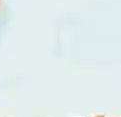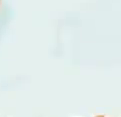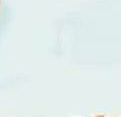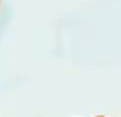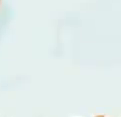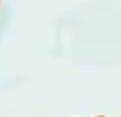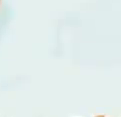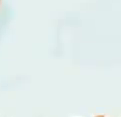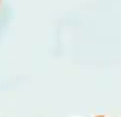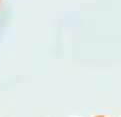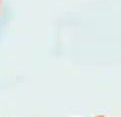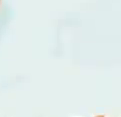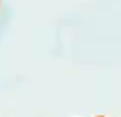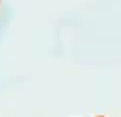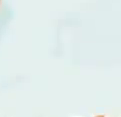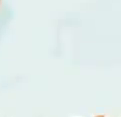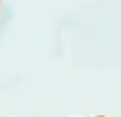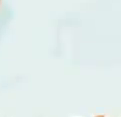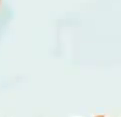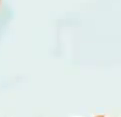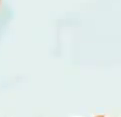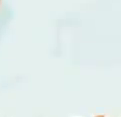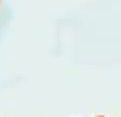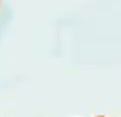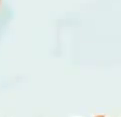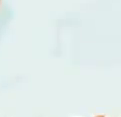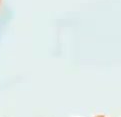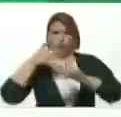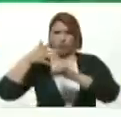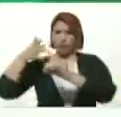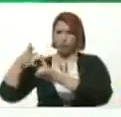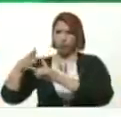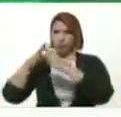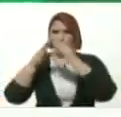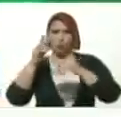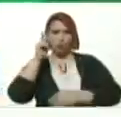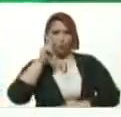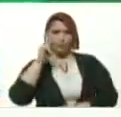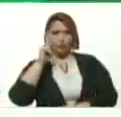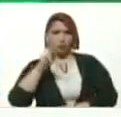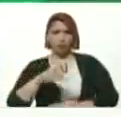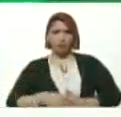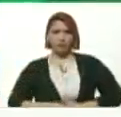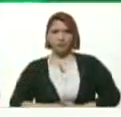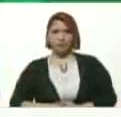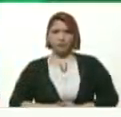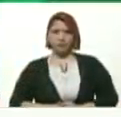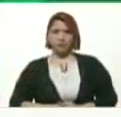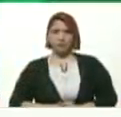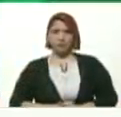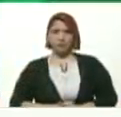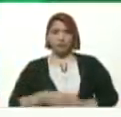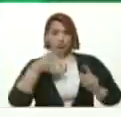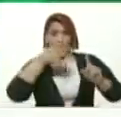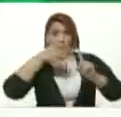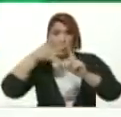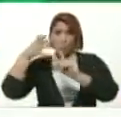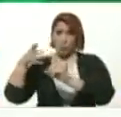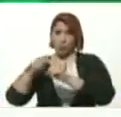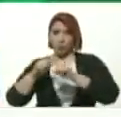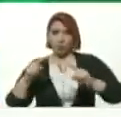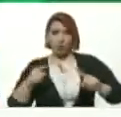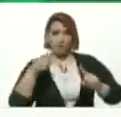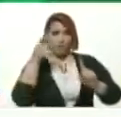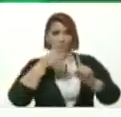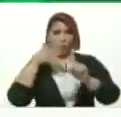docente Educación de calidad La formación Para formar La formación Para